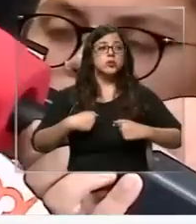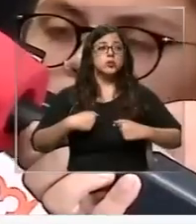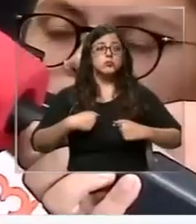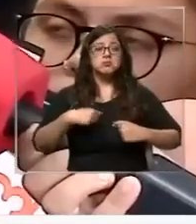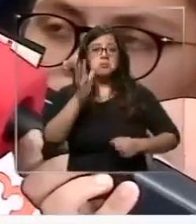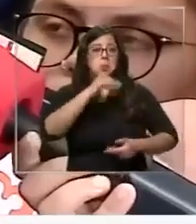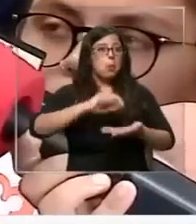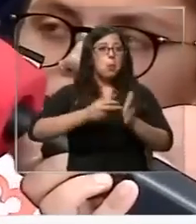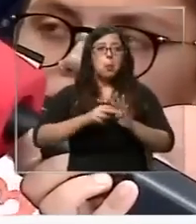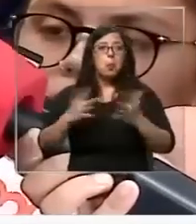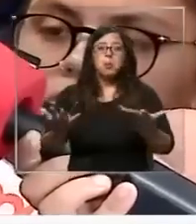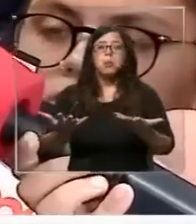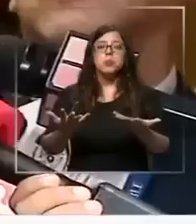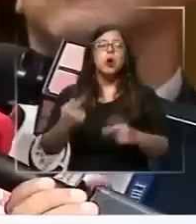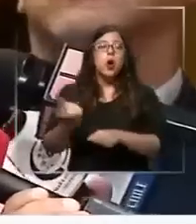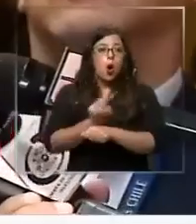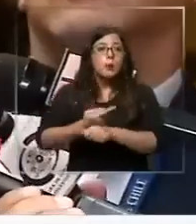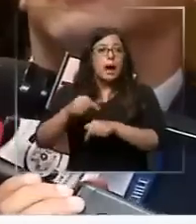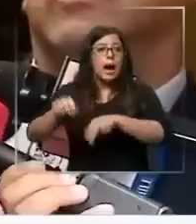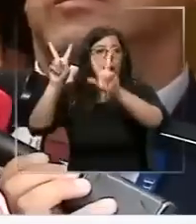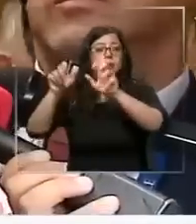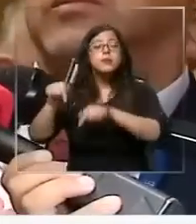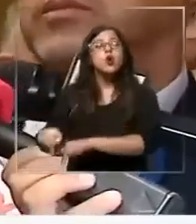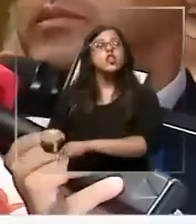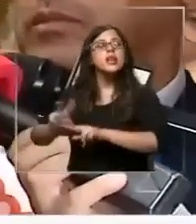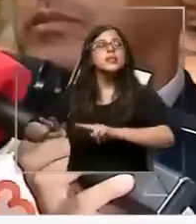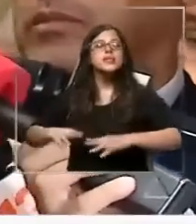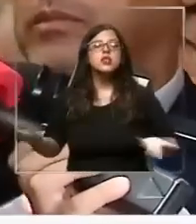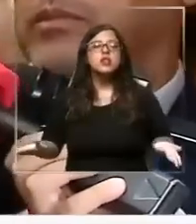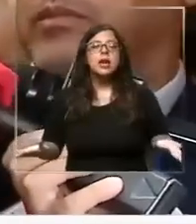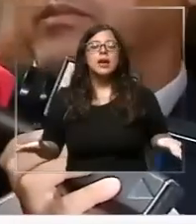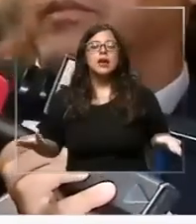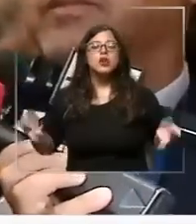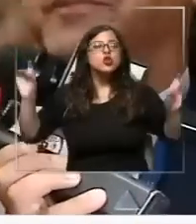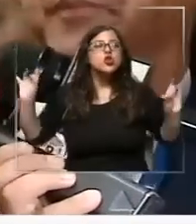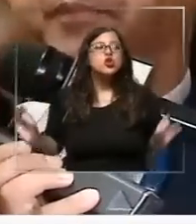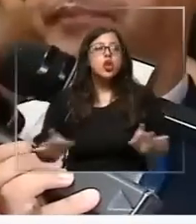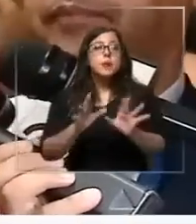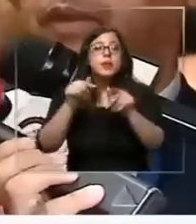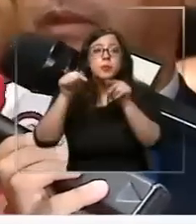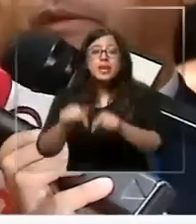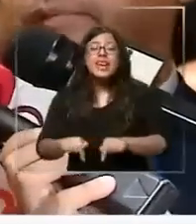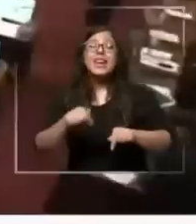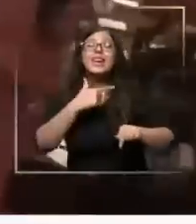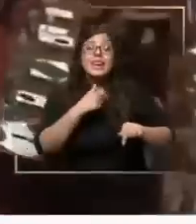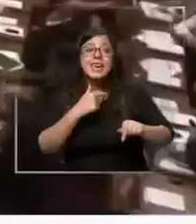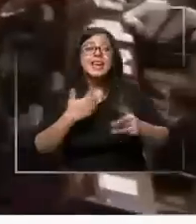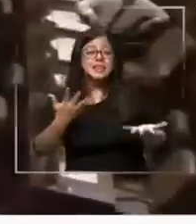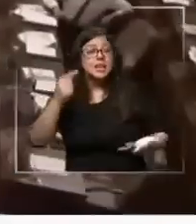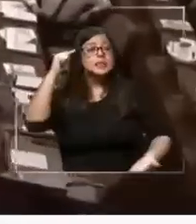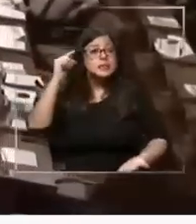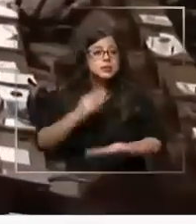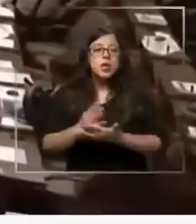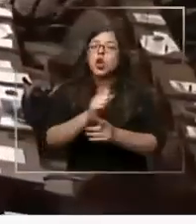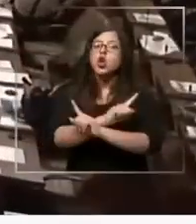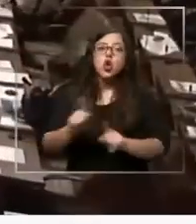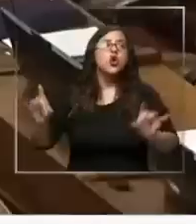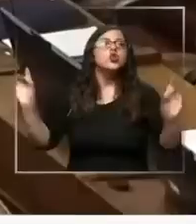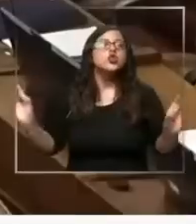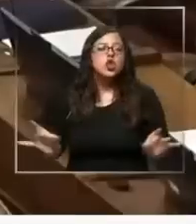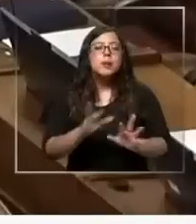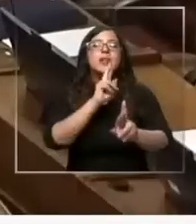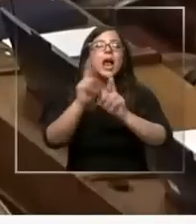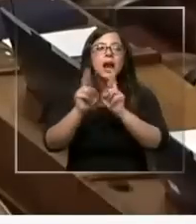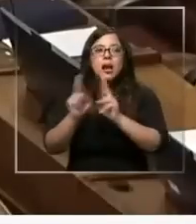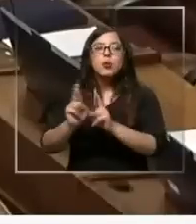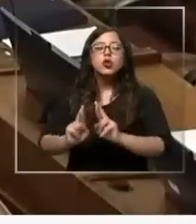inconveniente en discutir estos temas. Lo que hoy día se está haciendo no es porque esta mesa quiera normar. Lo que estamos haciendo es responder